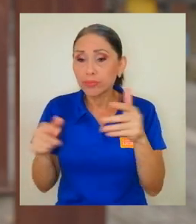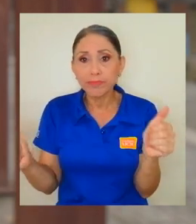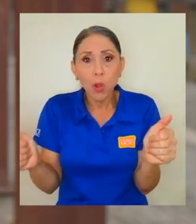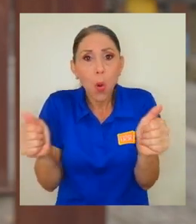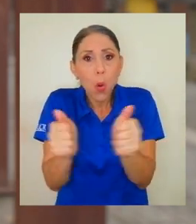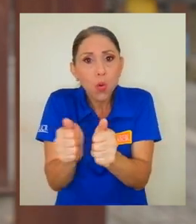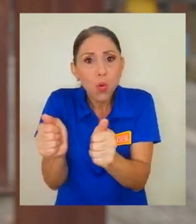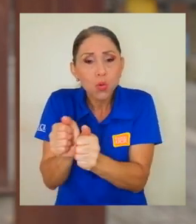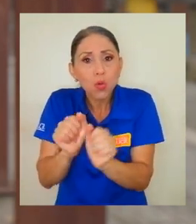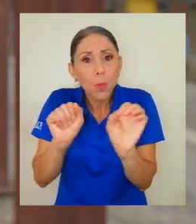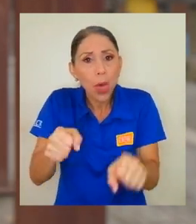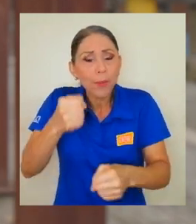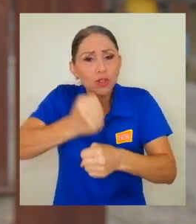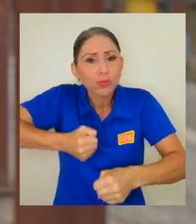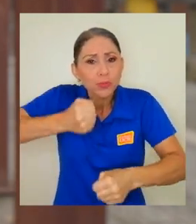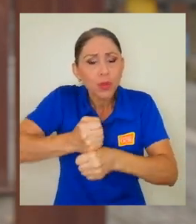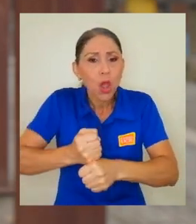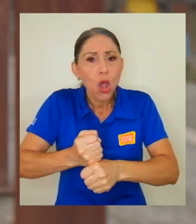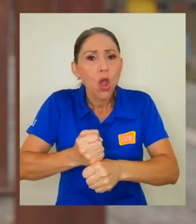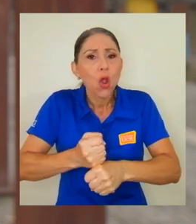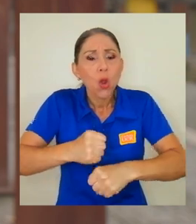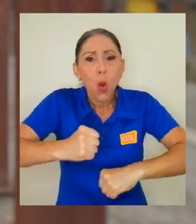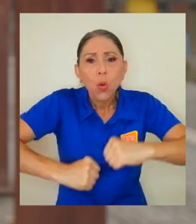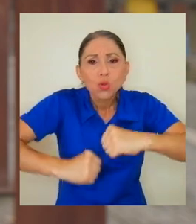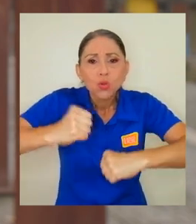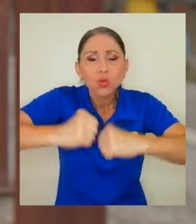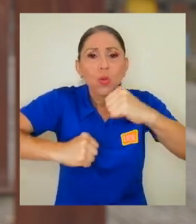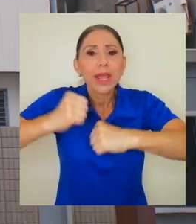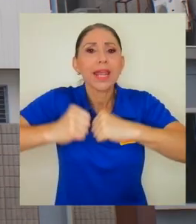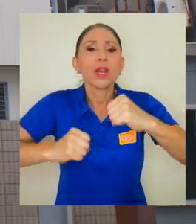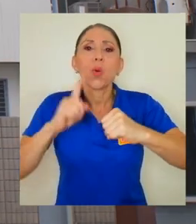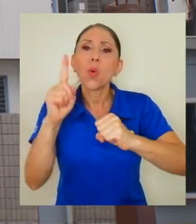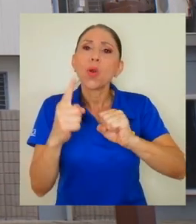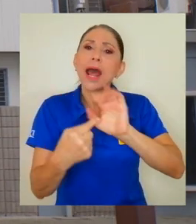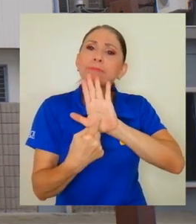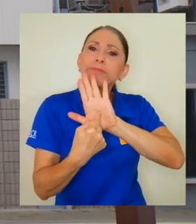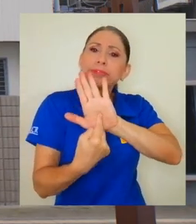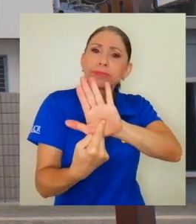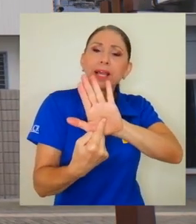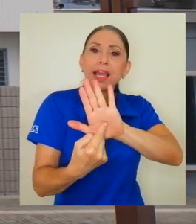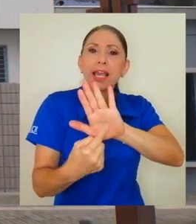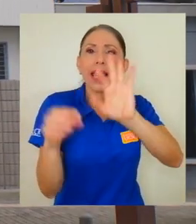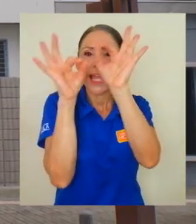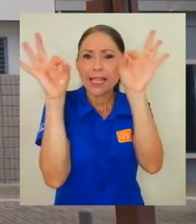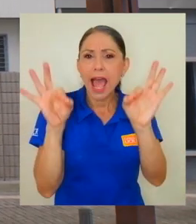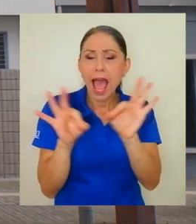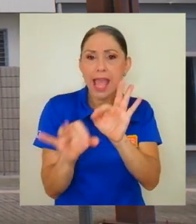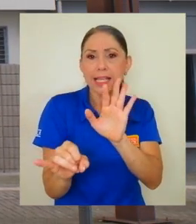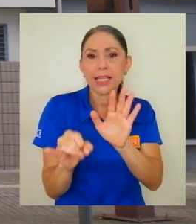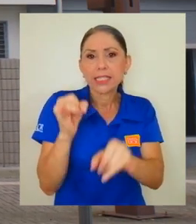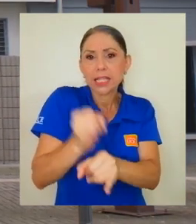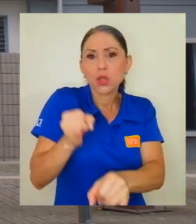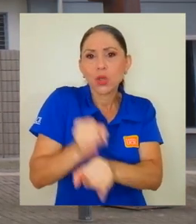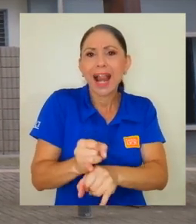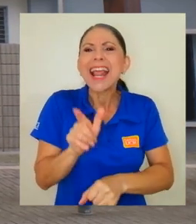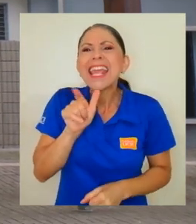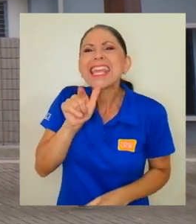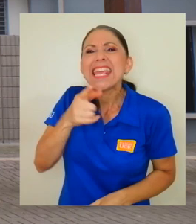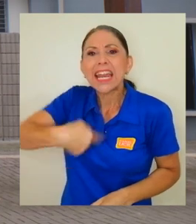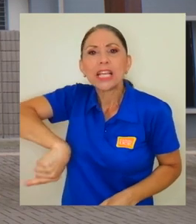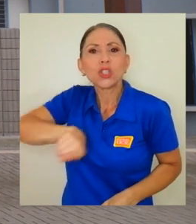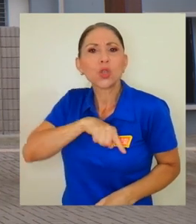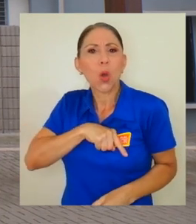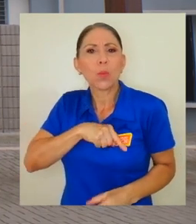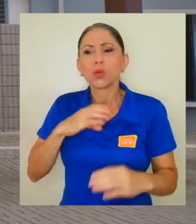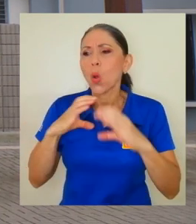una narrativa institucional en términos de quiénes somos con quiénes nos comunicamos que